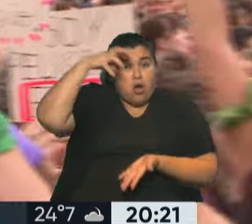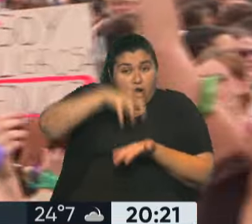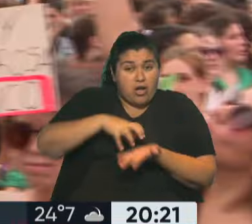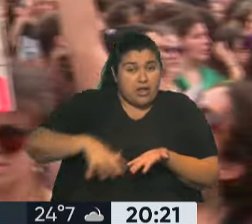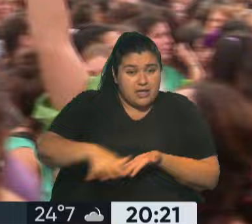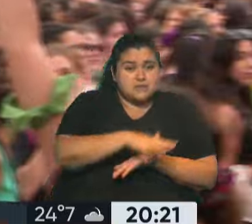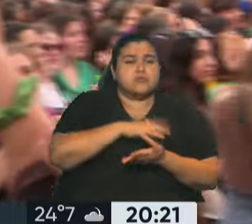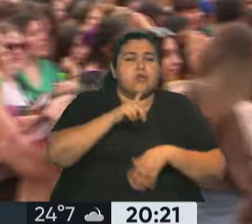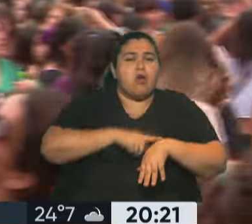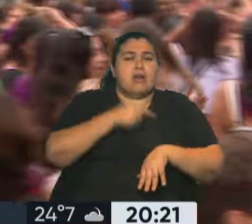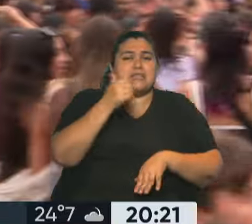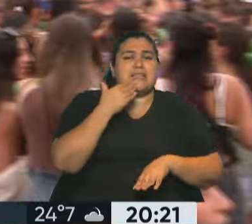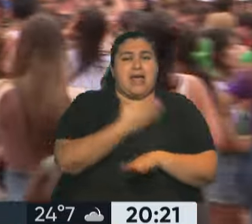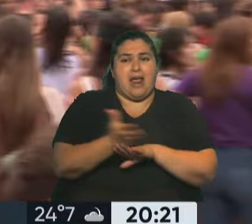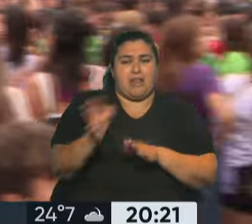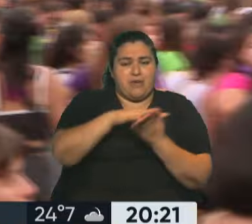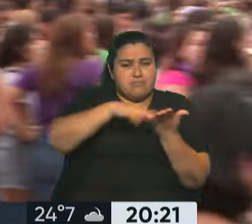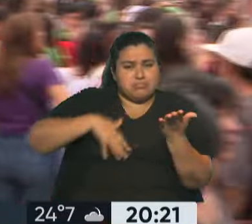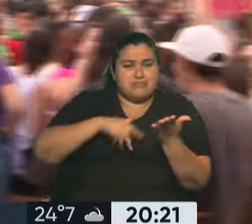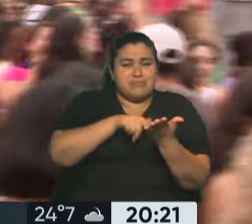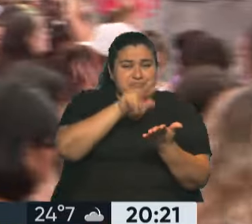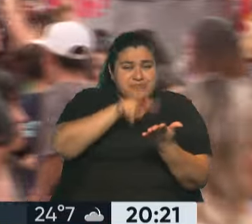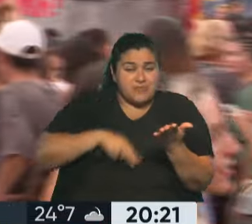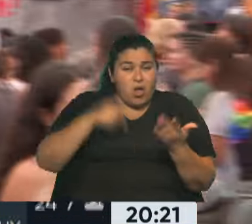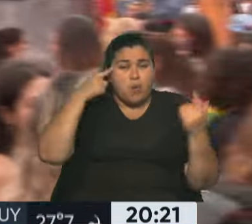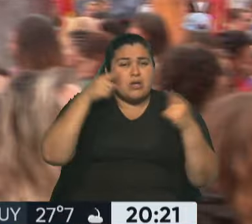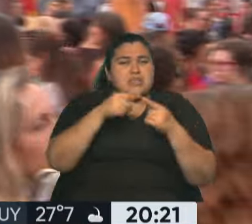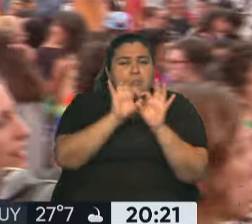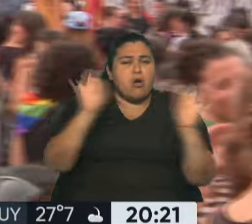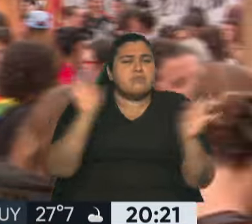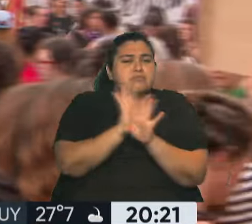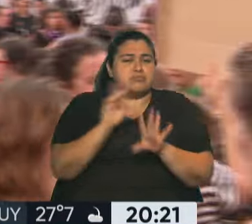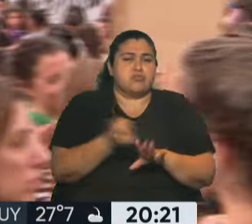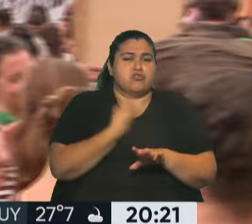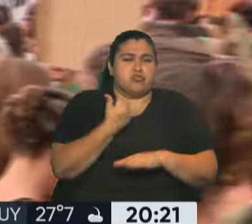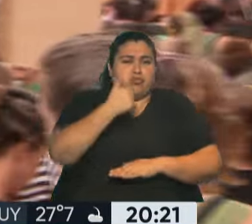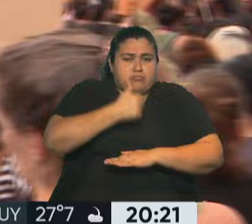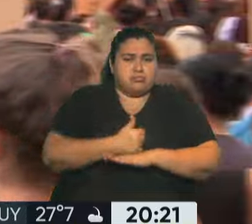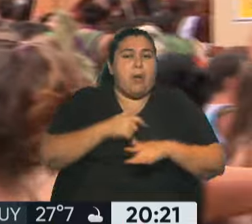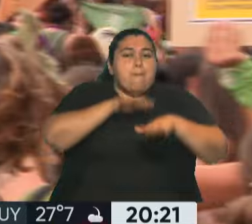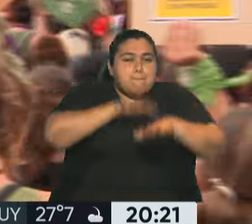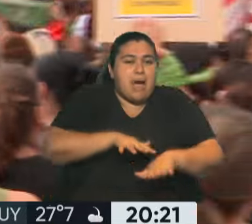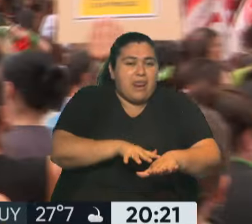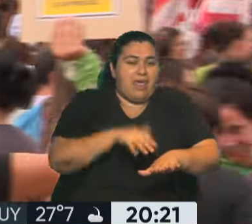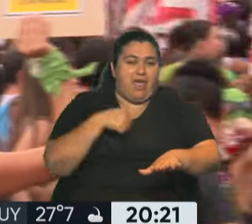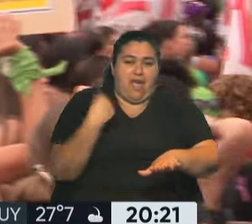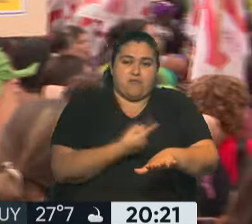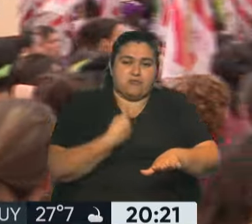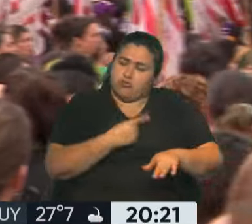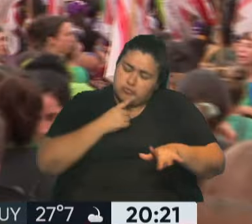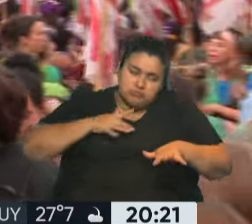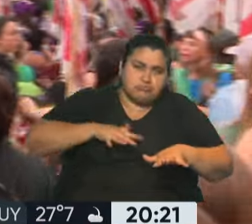a las 18 horas se leyó un documento bajo el lema Acá estamos, fuimos marea, seremos tsunami.